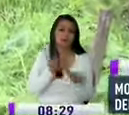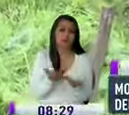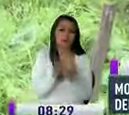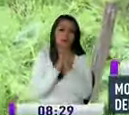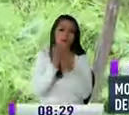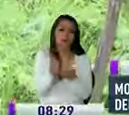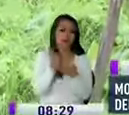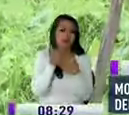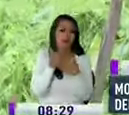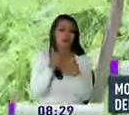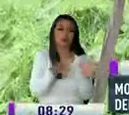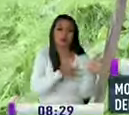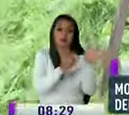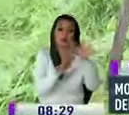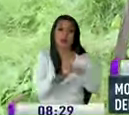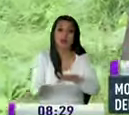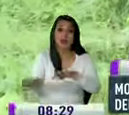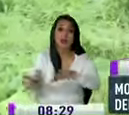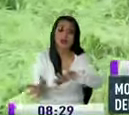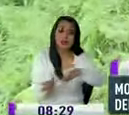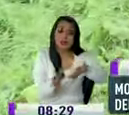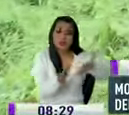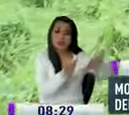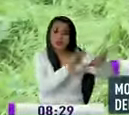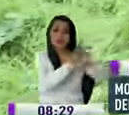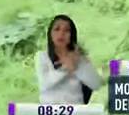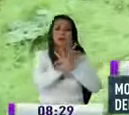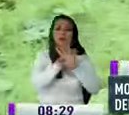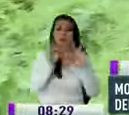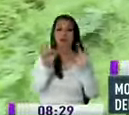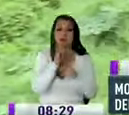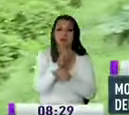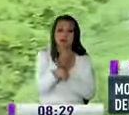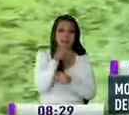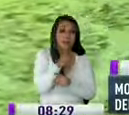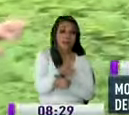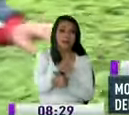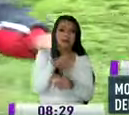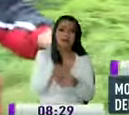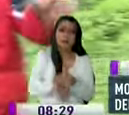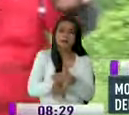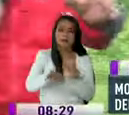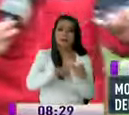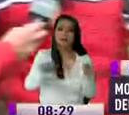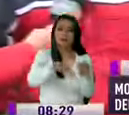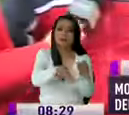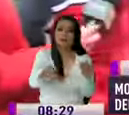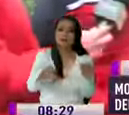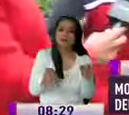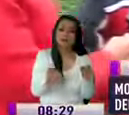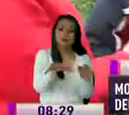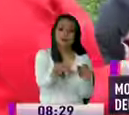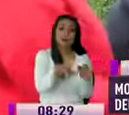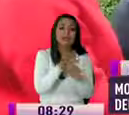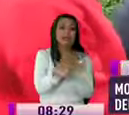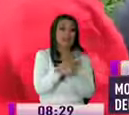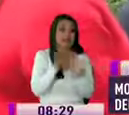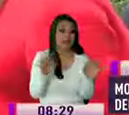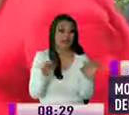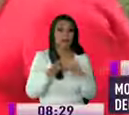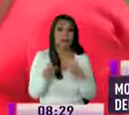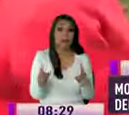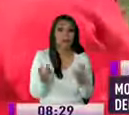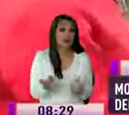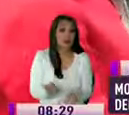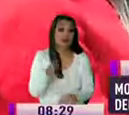que por favor nos desalojen la tierra que existe y porque por aquí entraba una maquinaria para hacer la empresa de la quebrada en cambio ahora